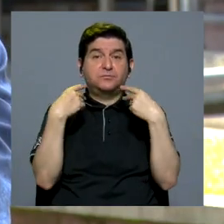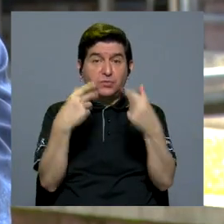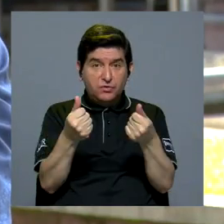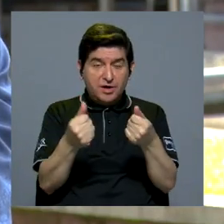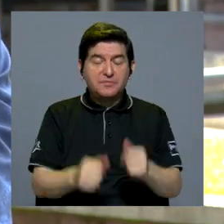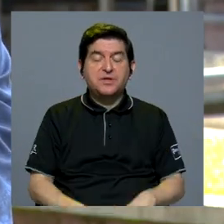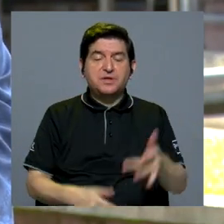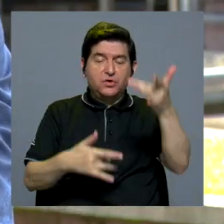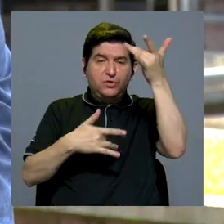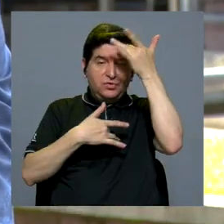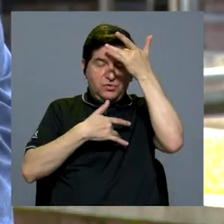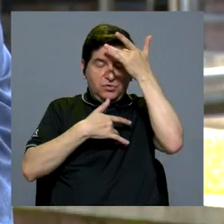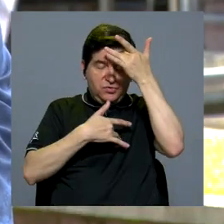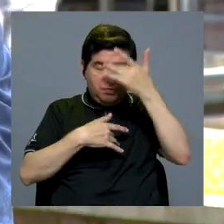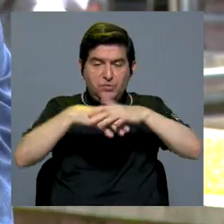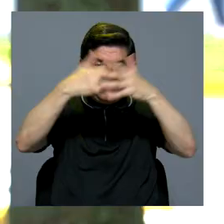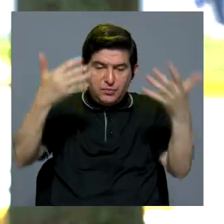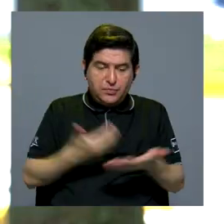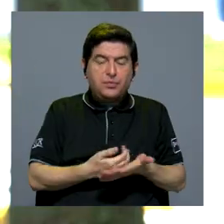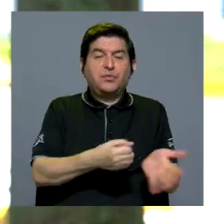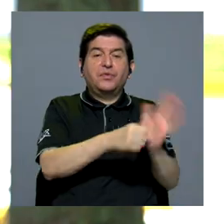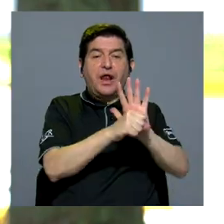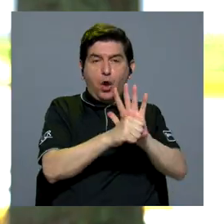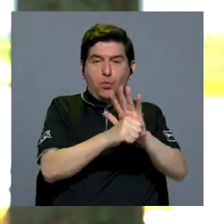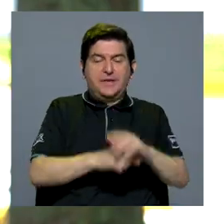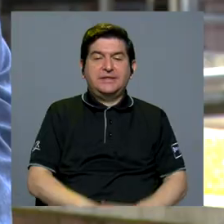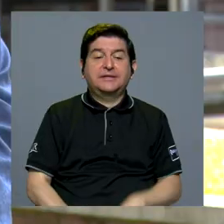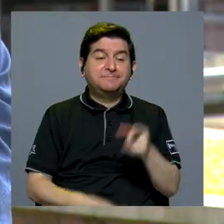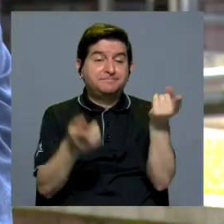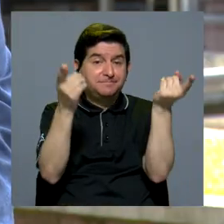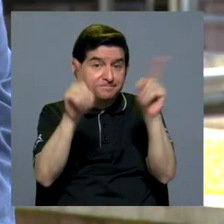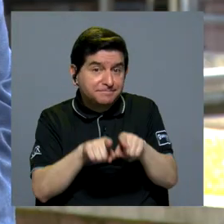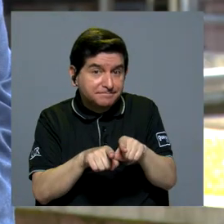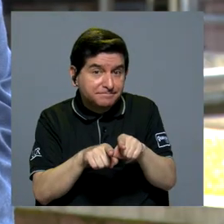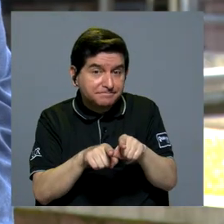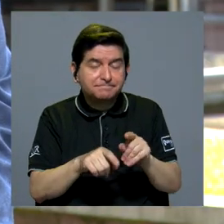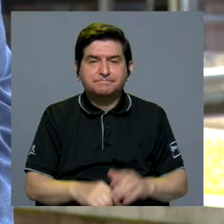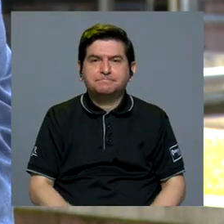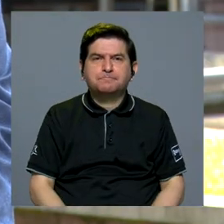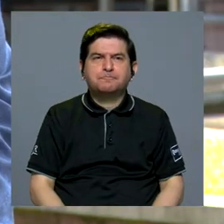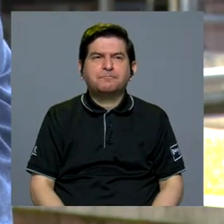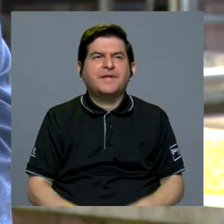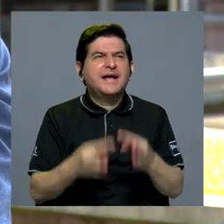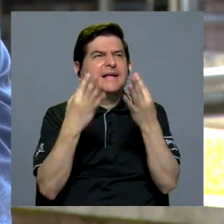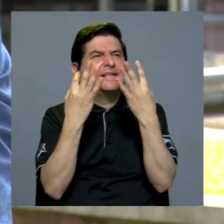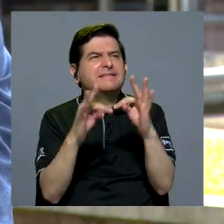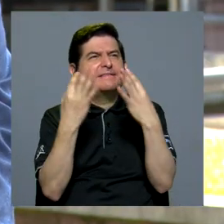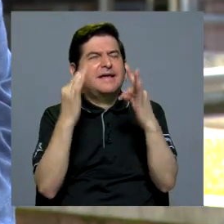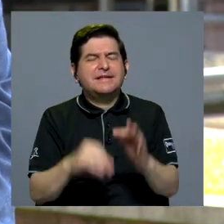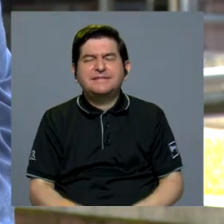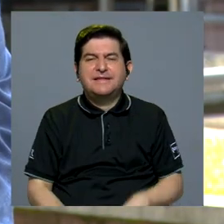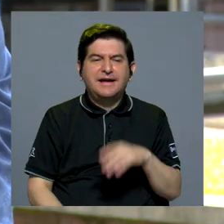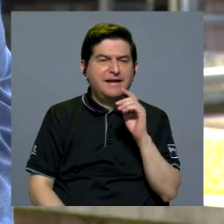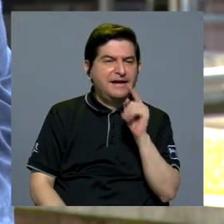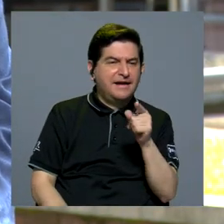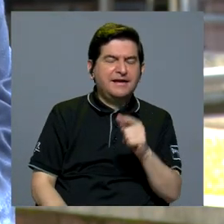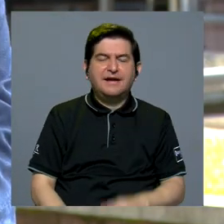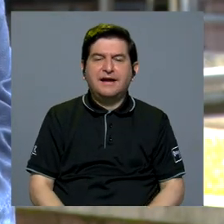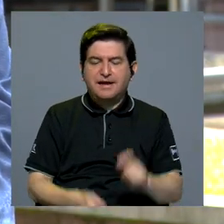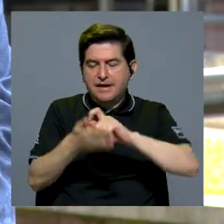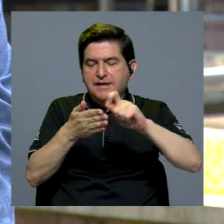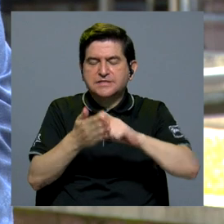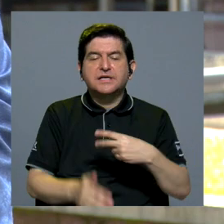y eficazmente la pandemia por COVID-19. En este caso, lo que se intenta en esta Voz Experta